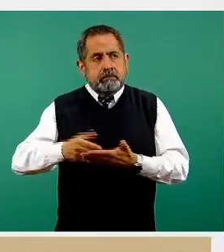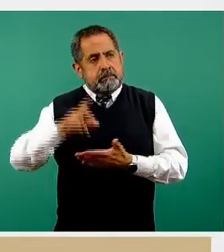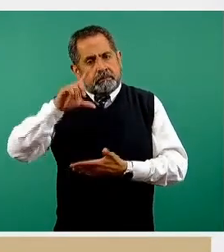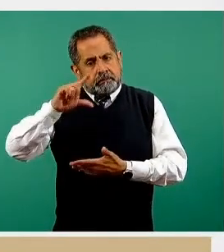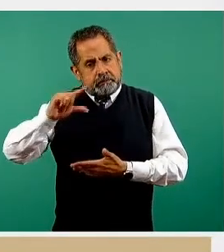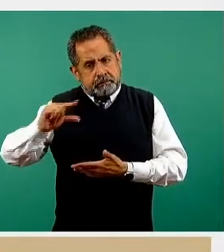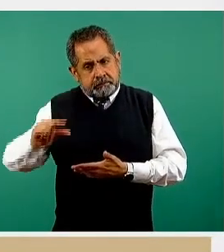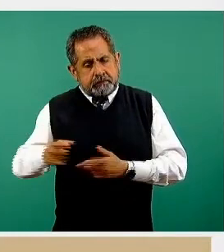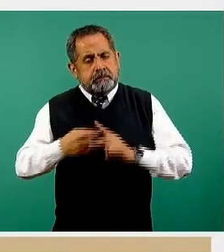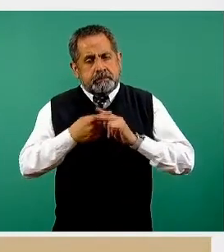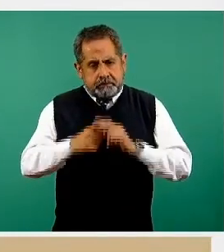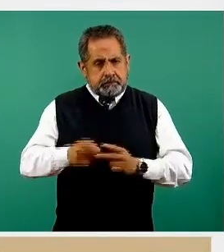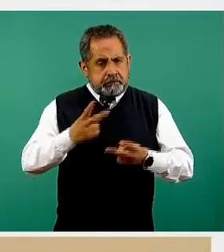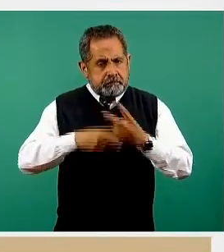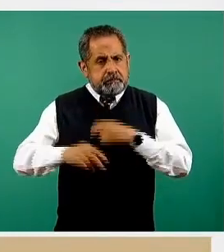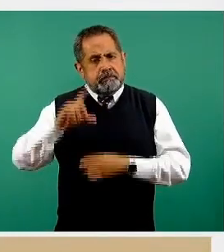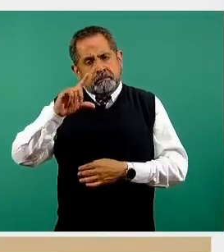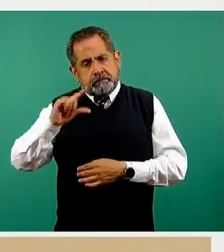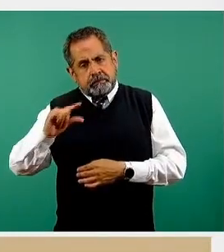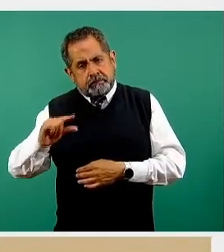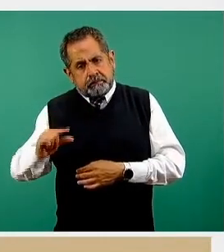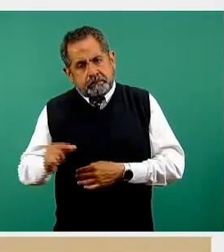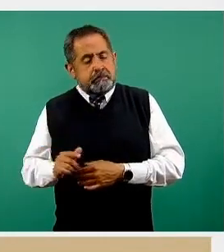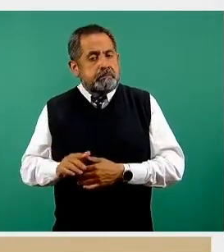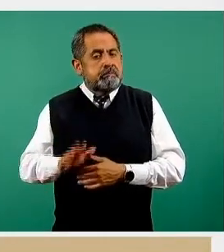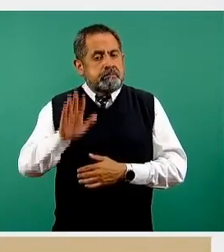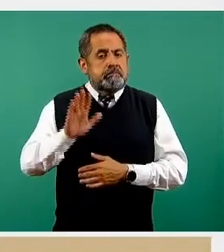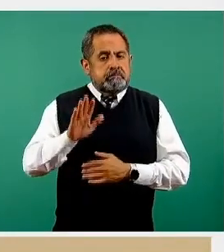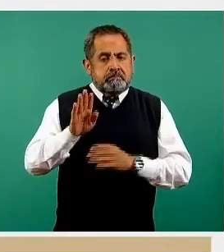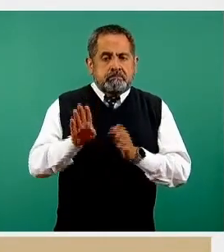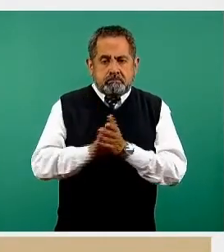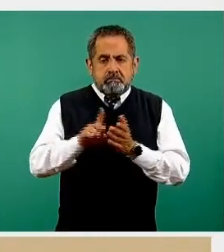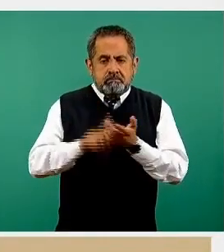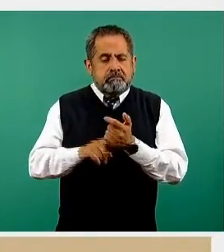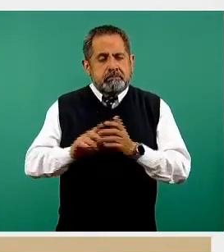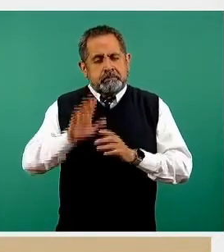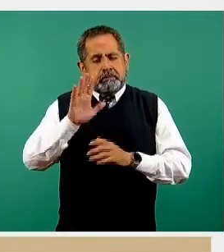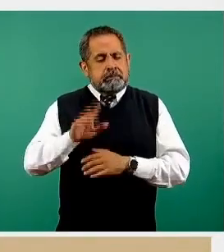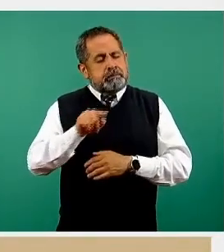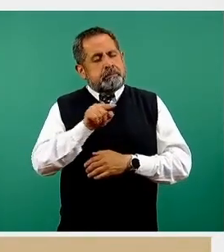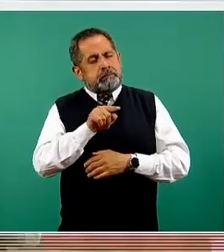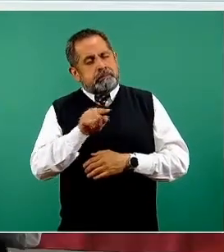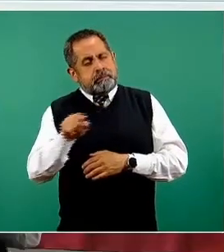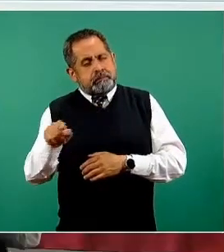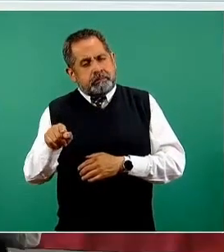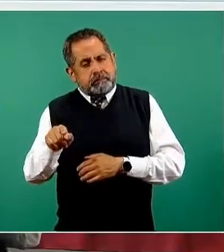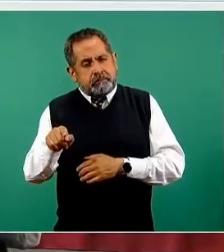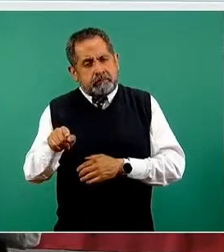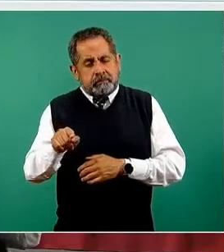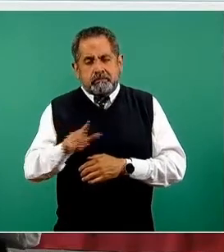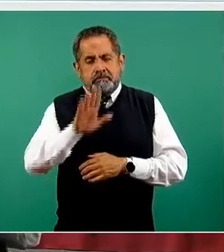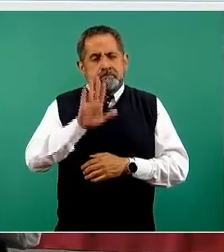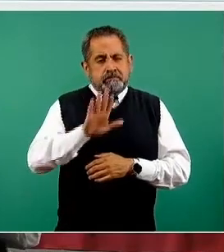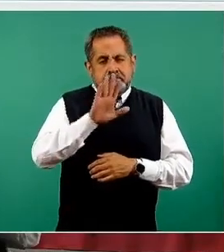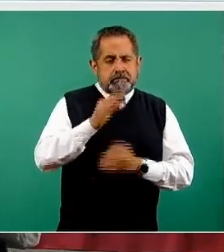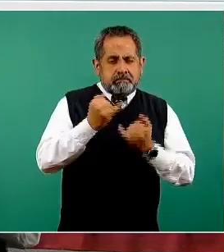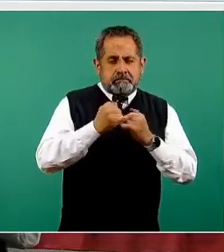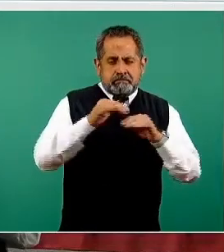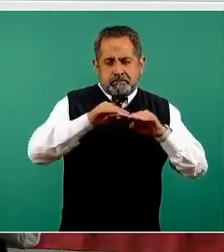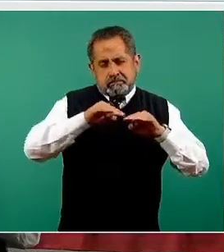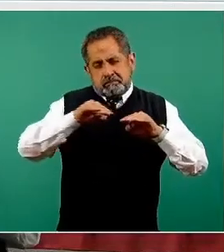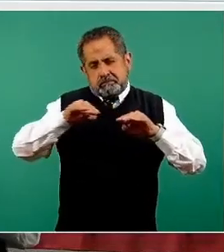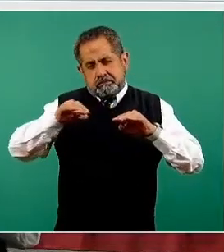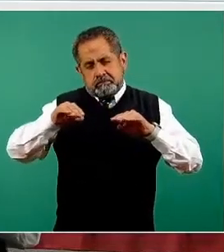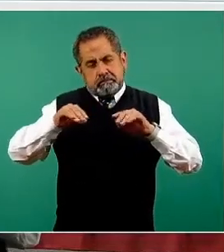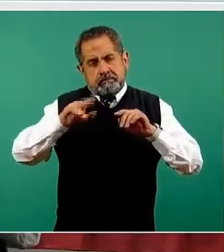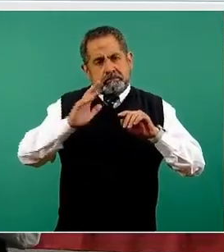empezado a disminuir y se empezaba inclusive a querer formar más bien una imagen más cercana a la meseta o al comportamiento de